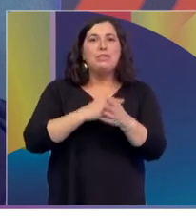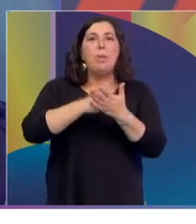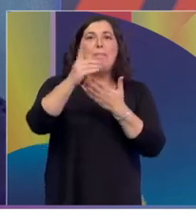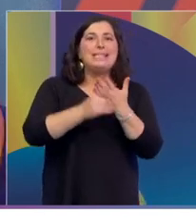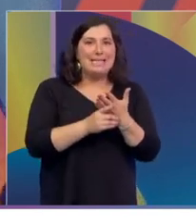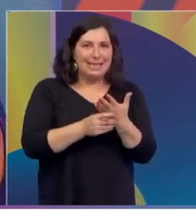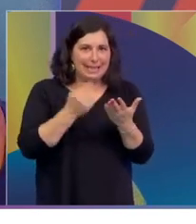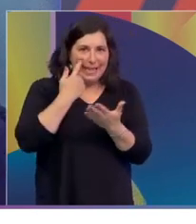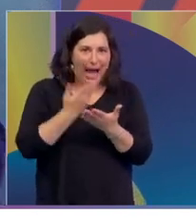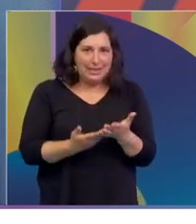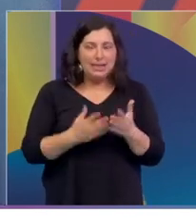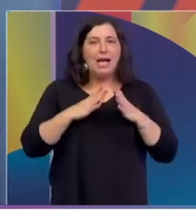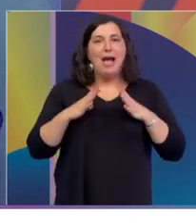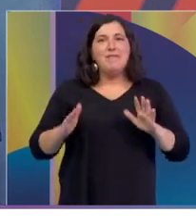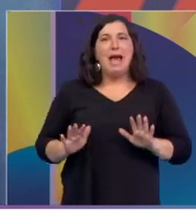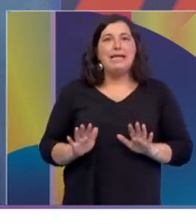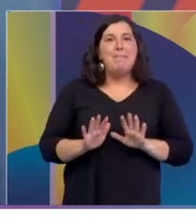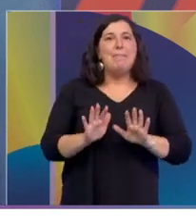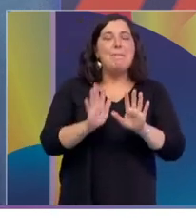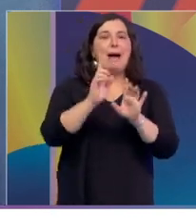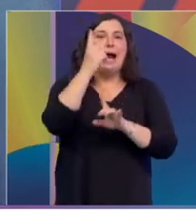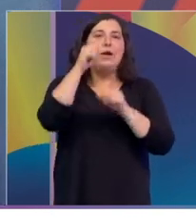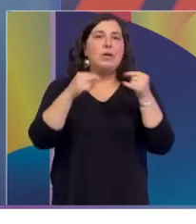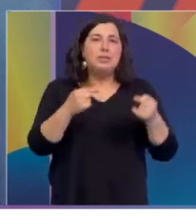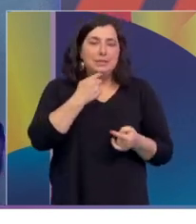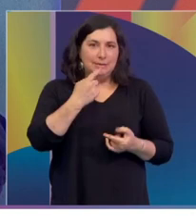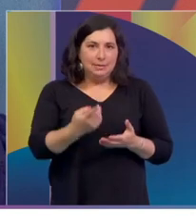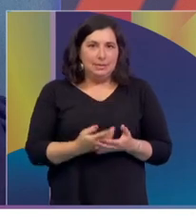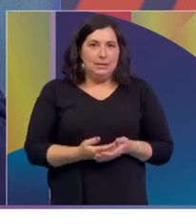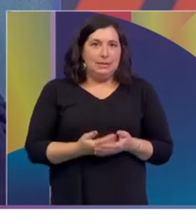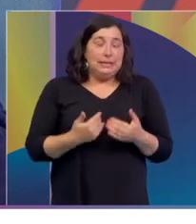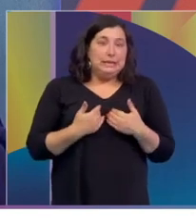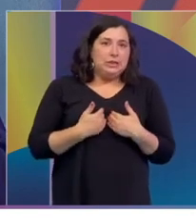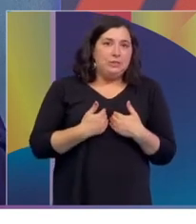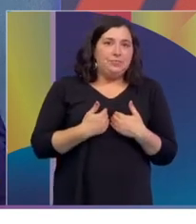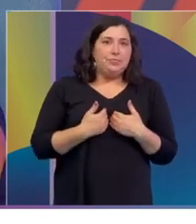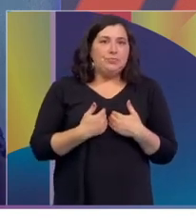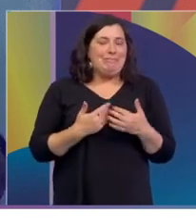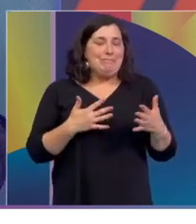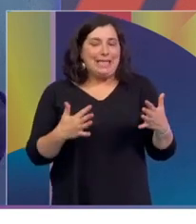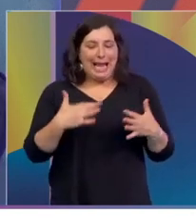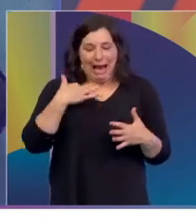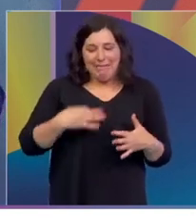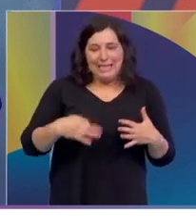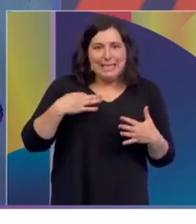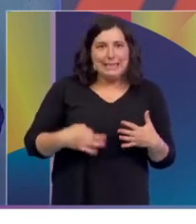Que teníamos que preparar algo para decirlo, y bueno, yo la verdad que soy bastante